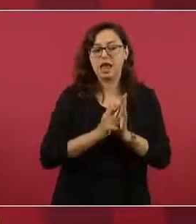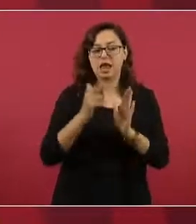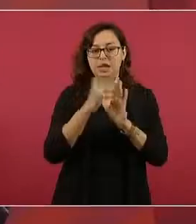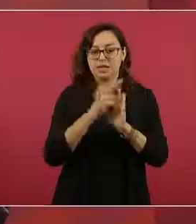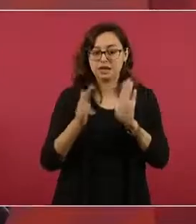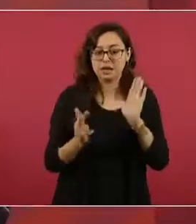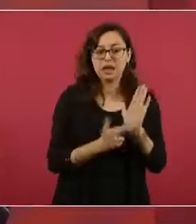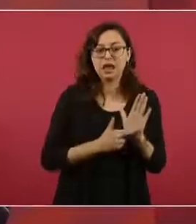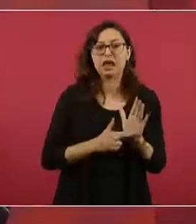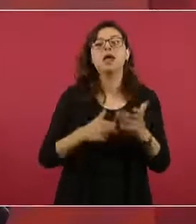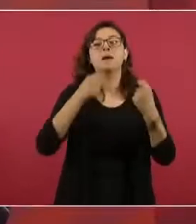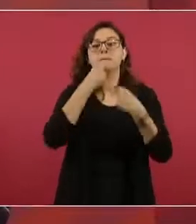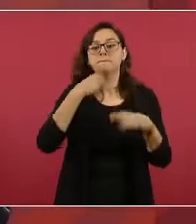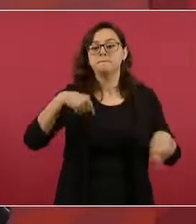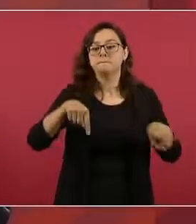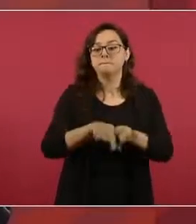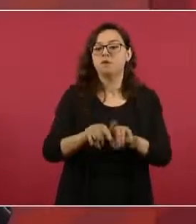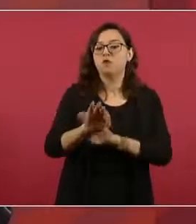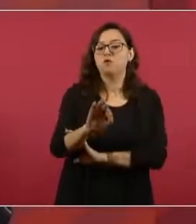Fonatur,